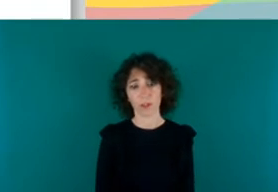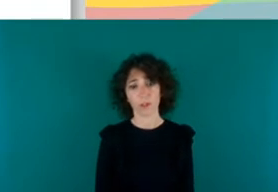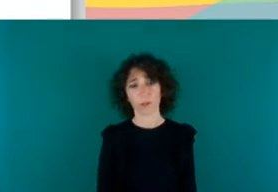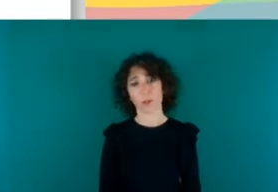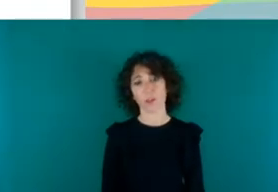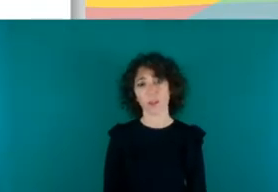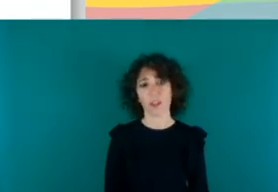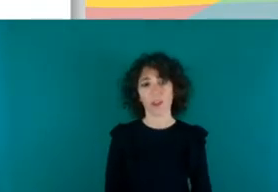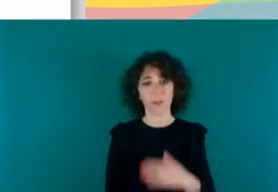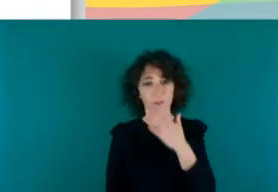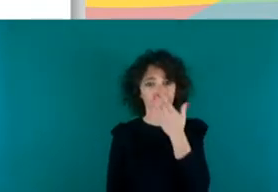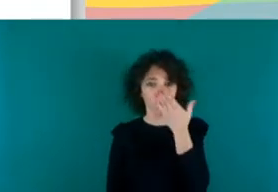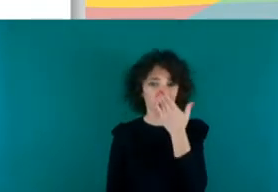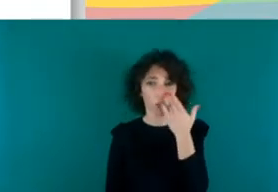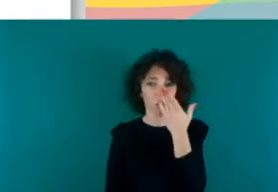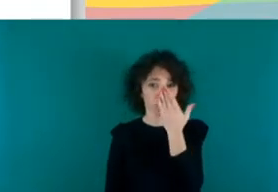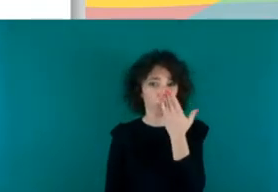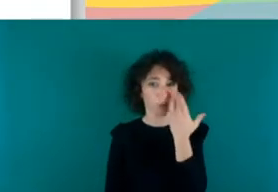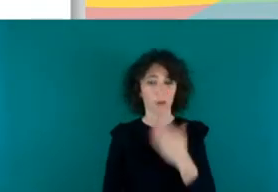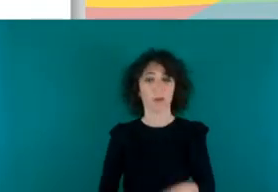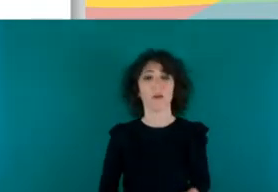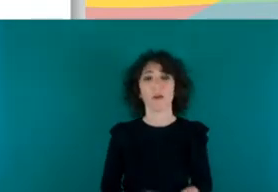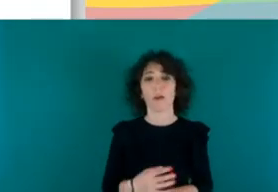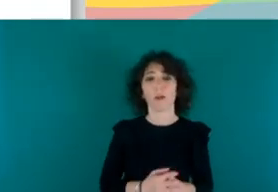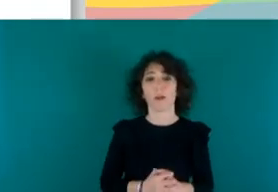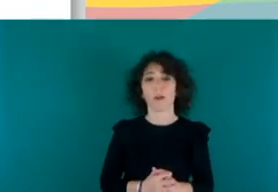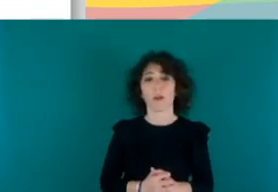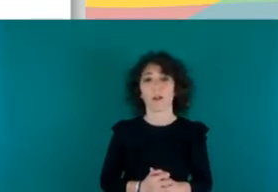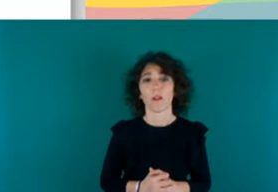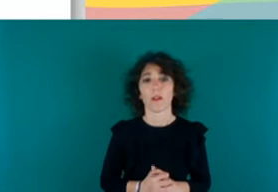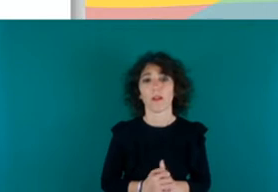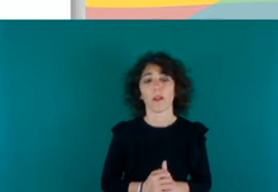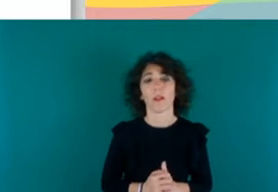Asilo. ¿Alguien sabe qué es el asilo o protección internacional?